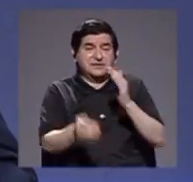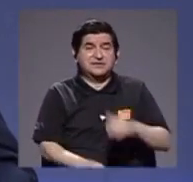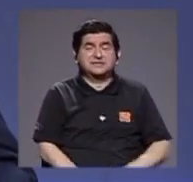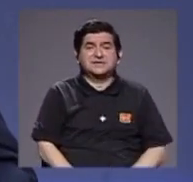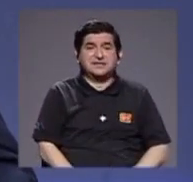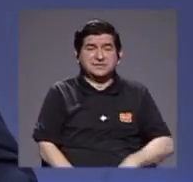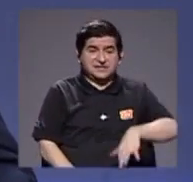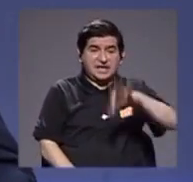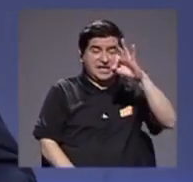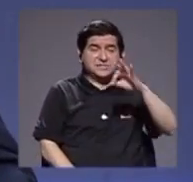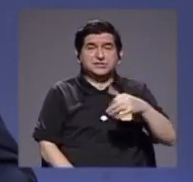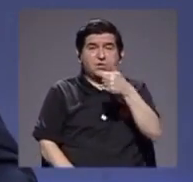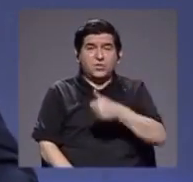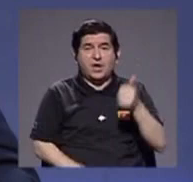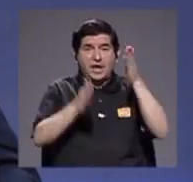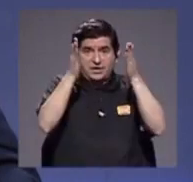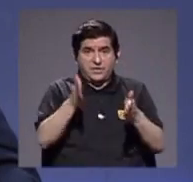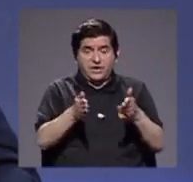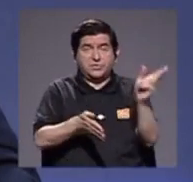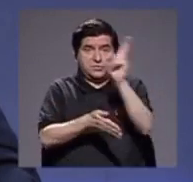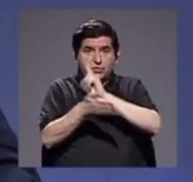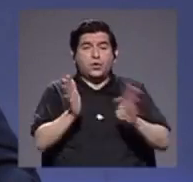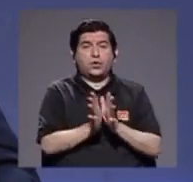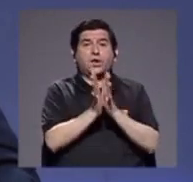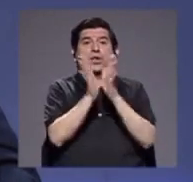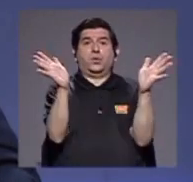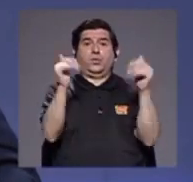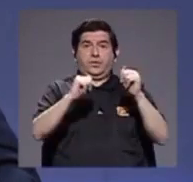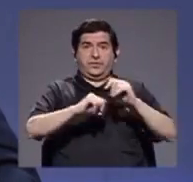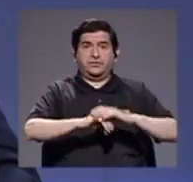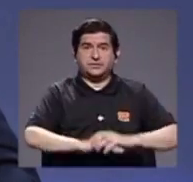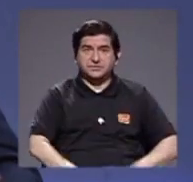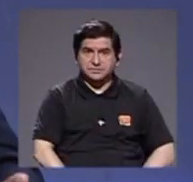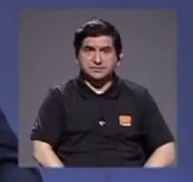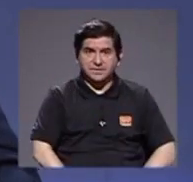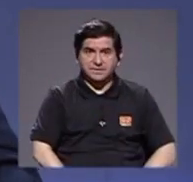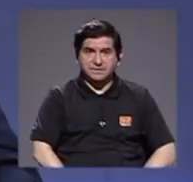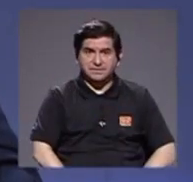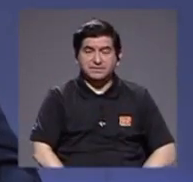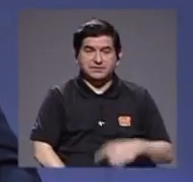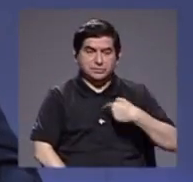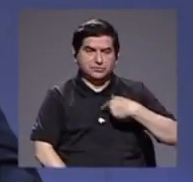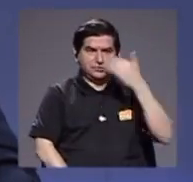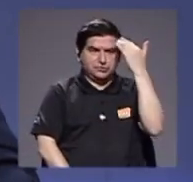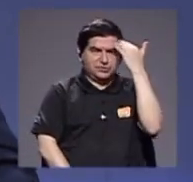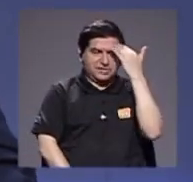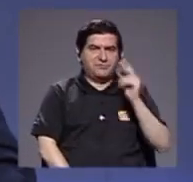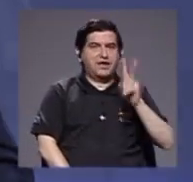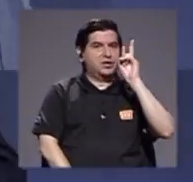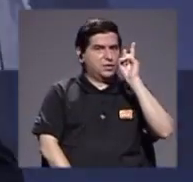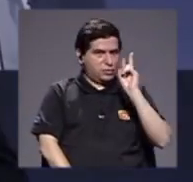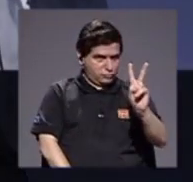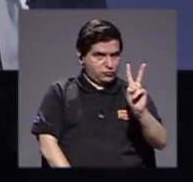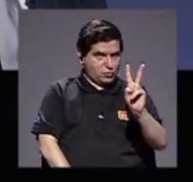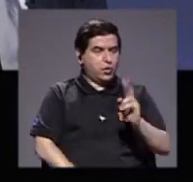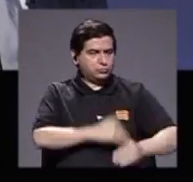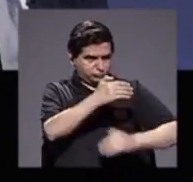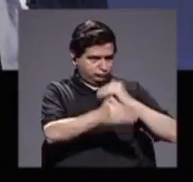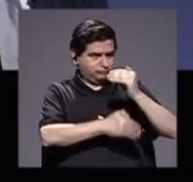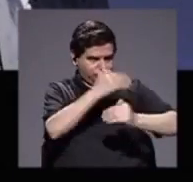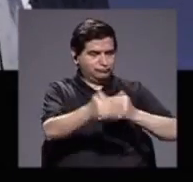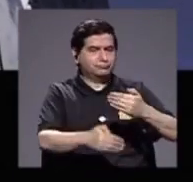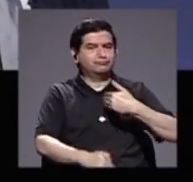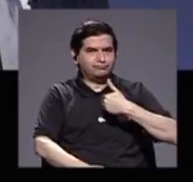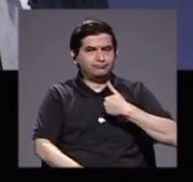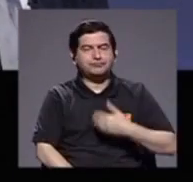elegir rector en algunas de las universidades públicas hasta donde yo sé dos de ellas están en ese proceso